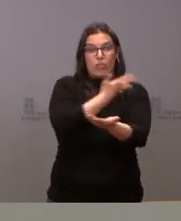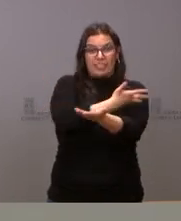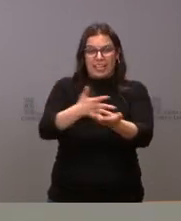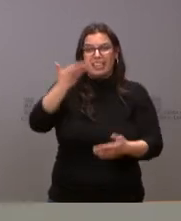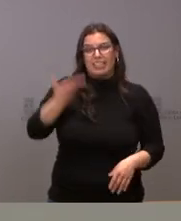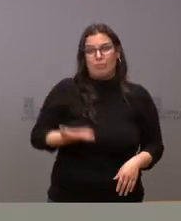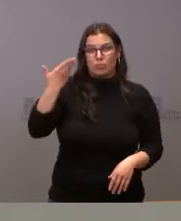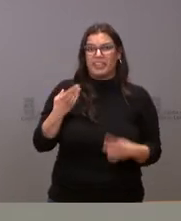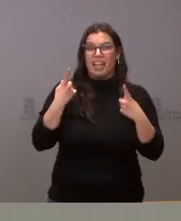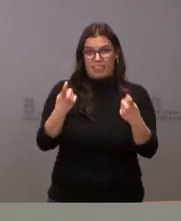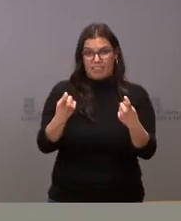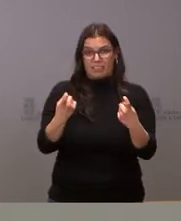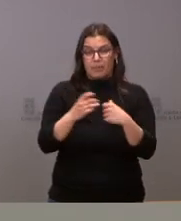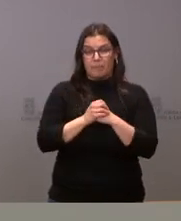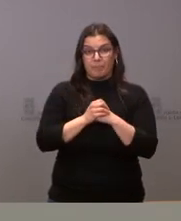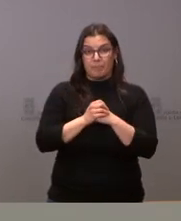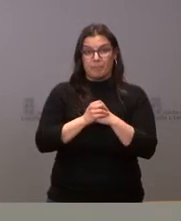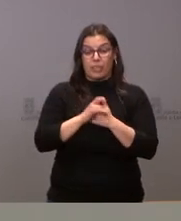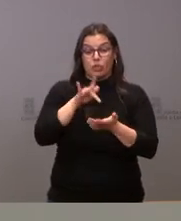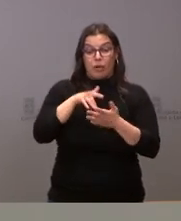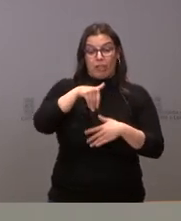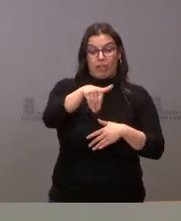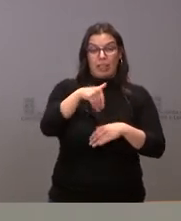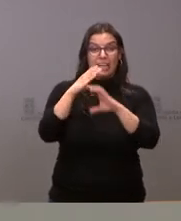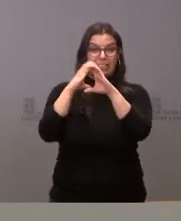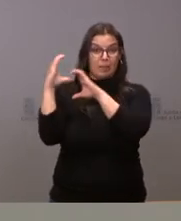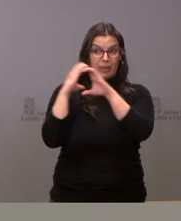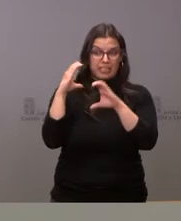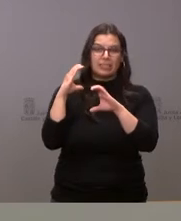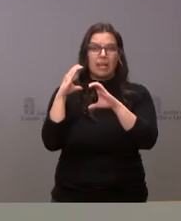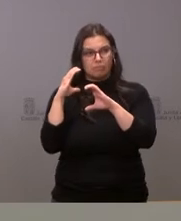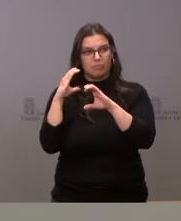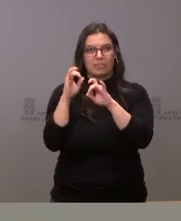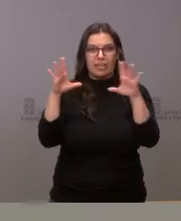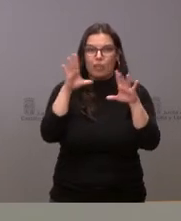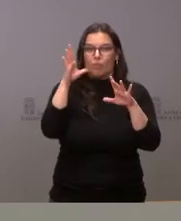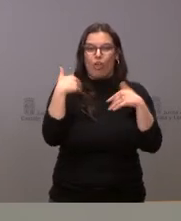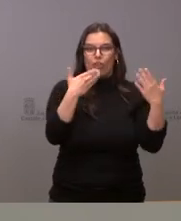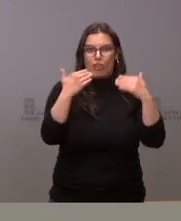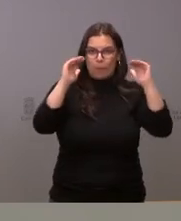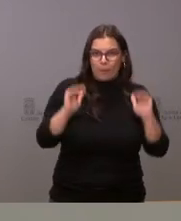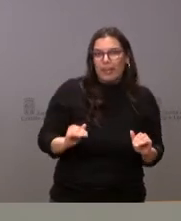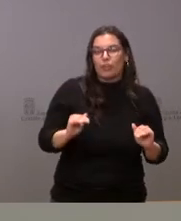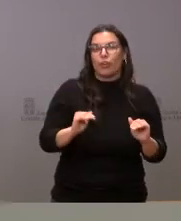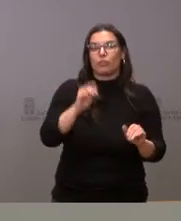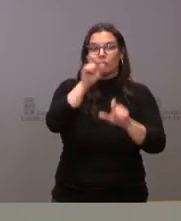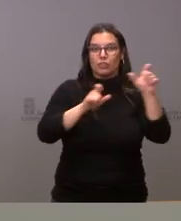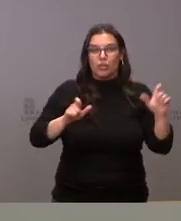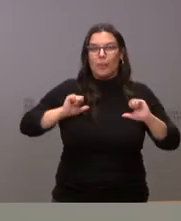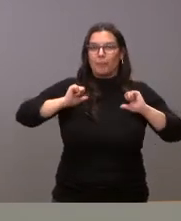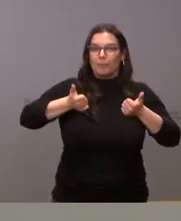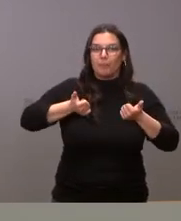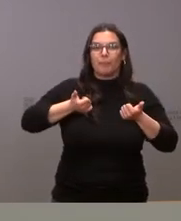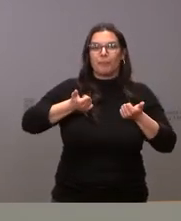sangre. Nos enfrentamos ante la Semana Santa, es un momento especialmente crítico porque bajan las donaciones. Mucha gente de nuestra comunidad autónoma